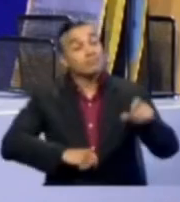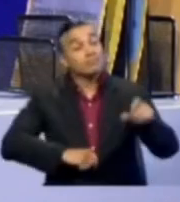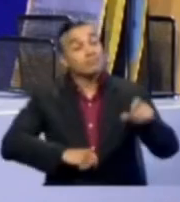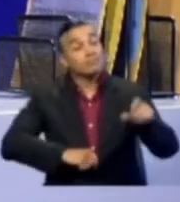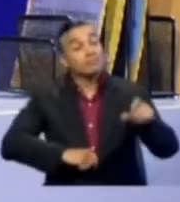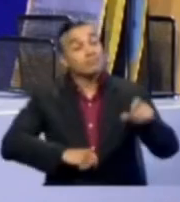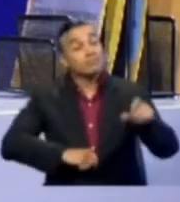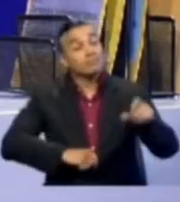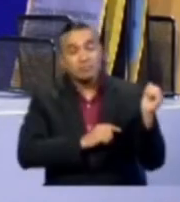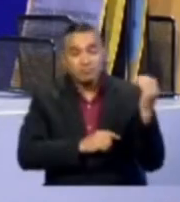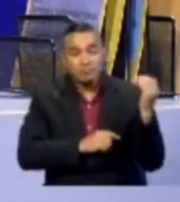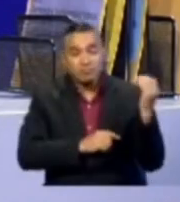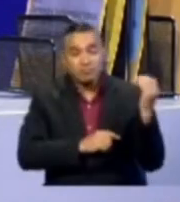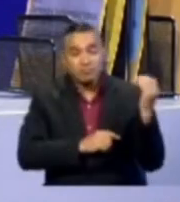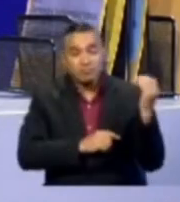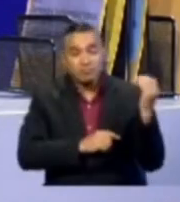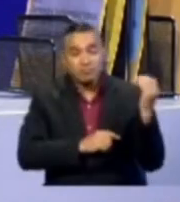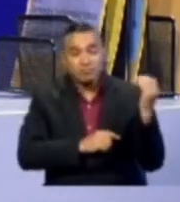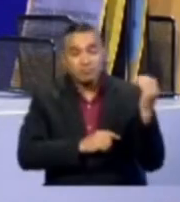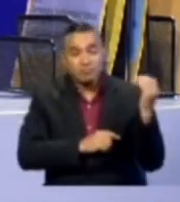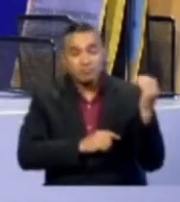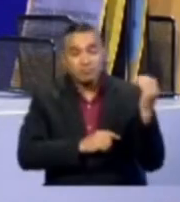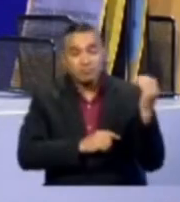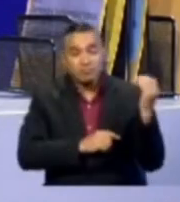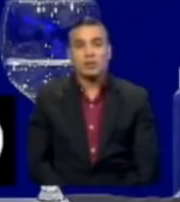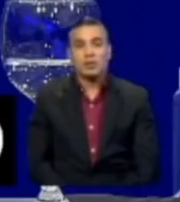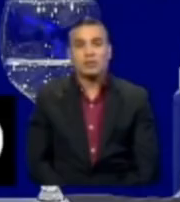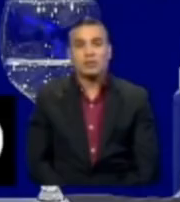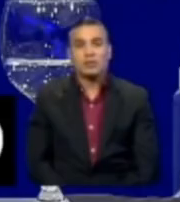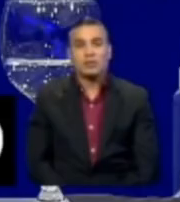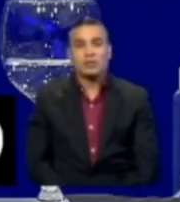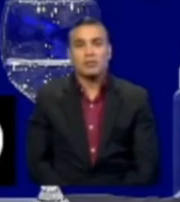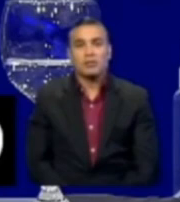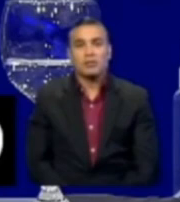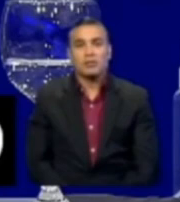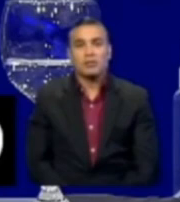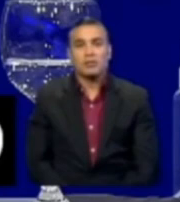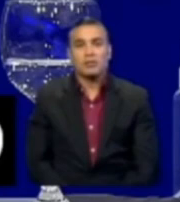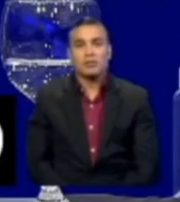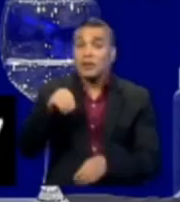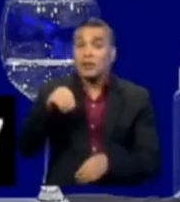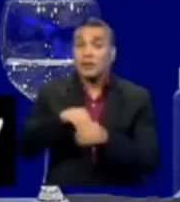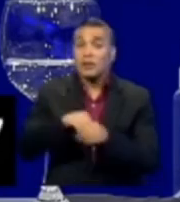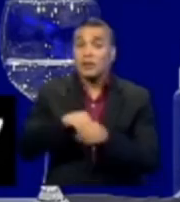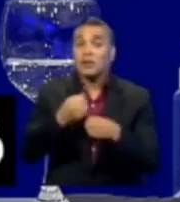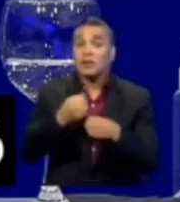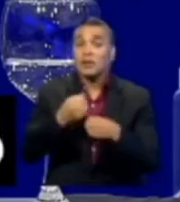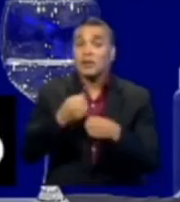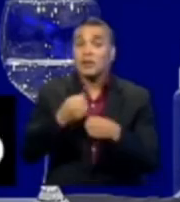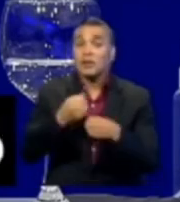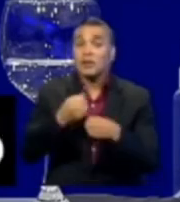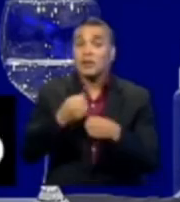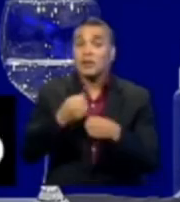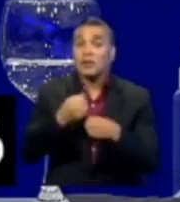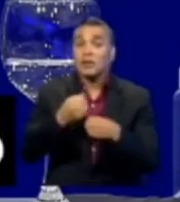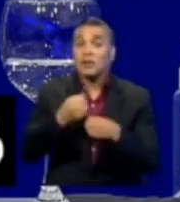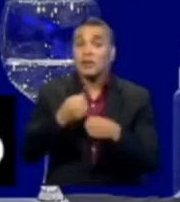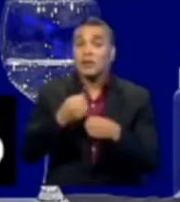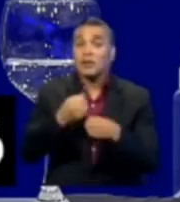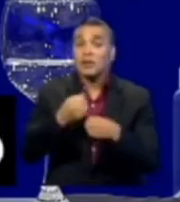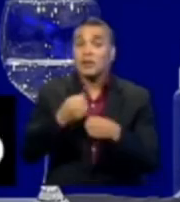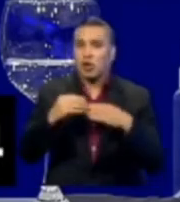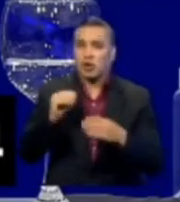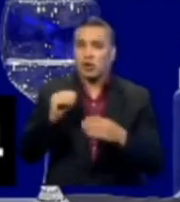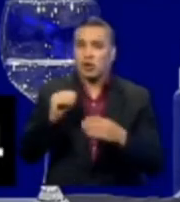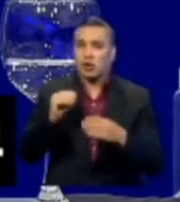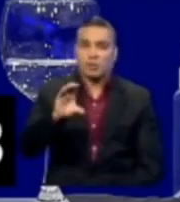30 segundos para interpelar. Hay que reconocer que efectivamente el fideicomiso Salvar Vidas puso unos dólares